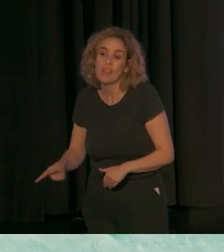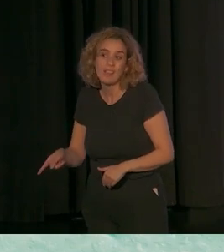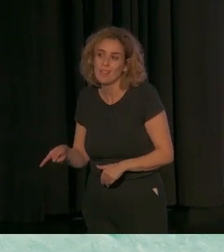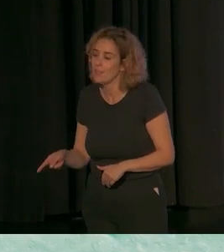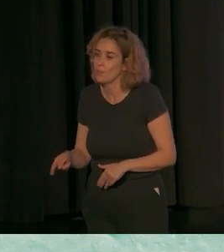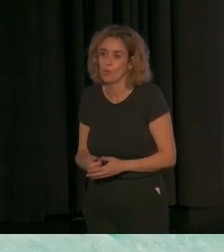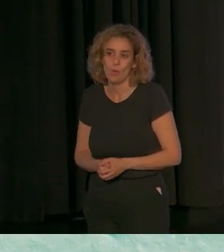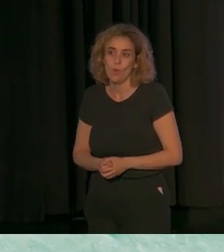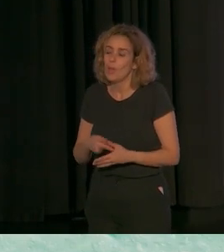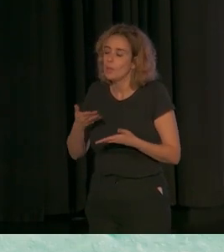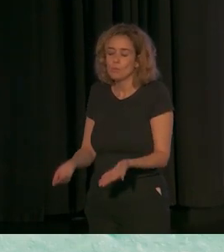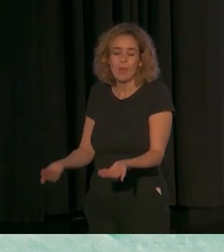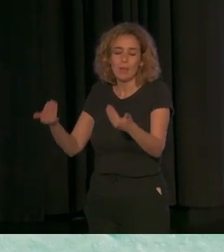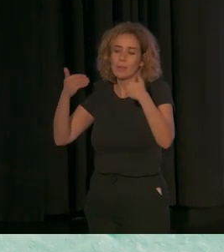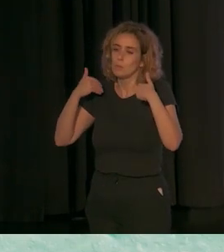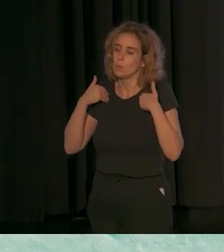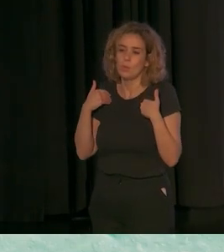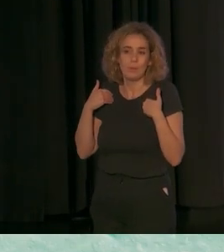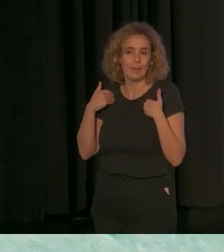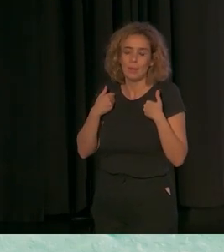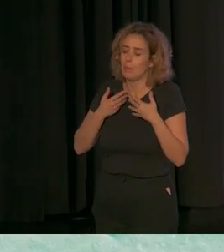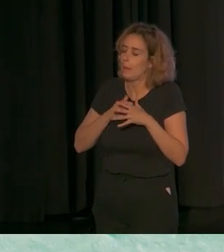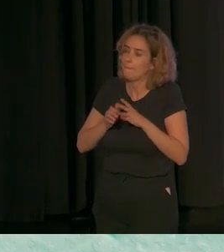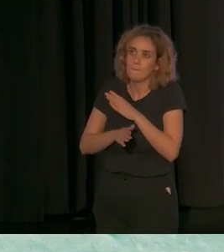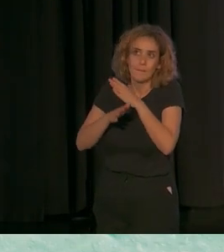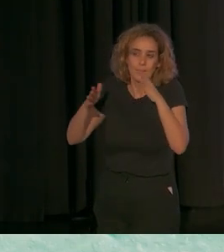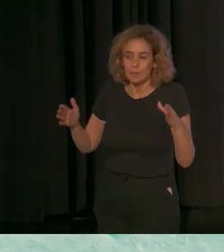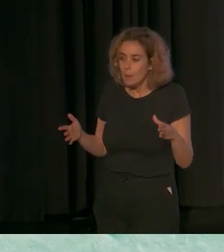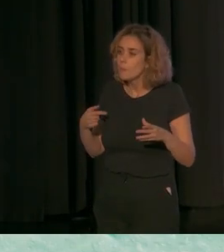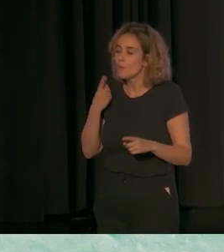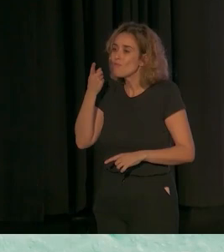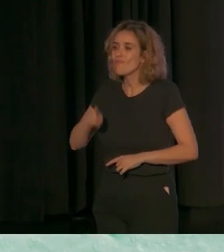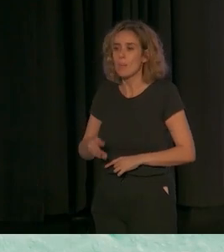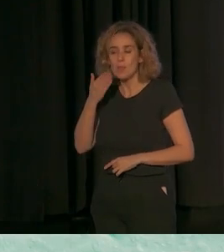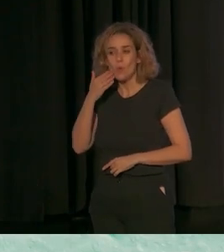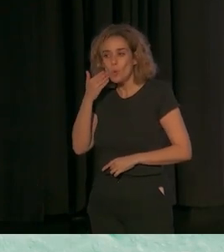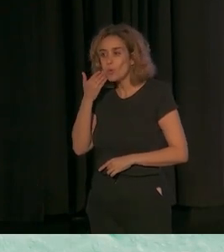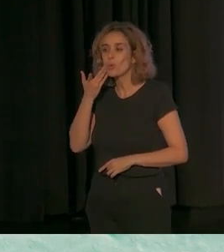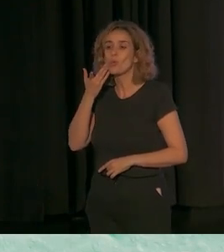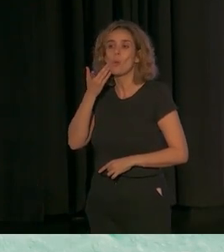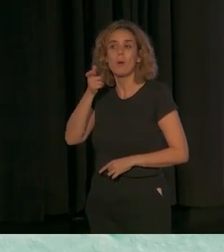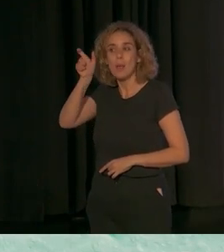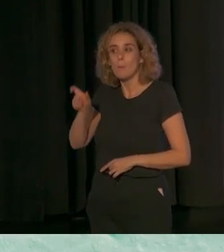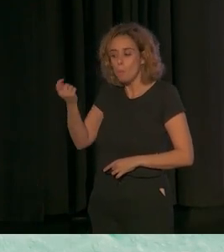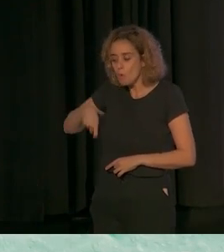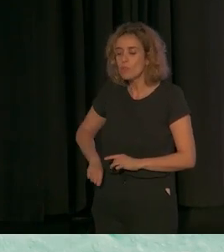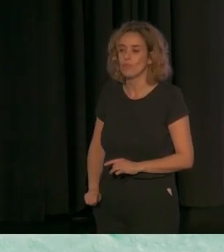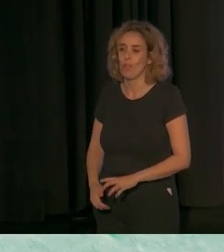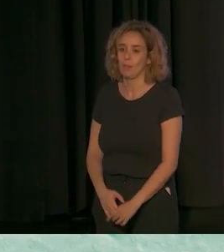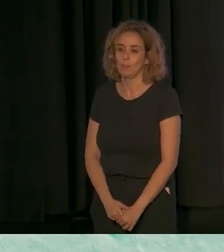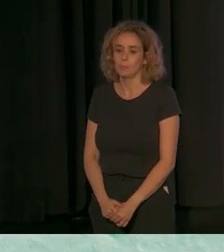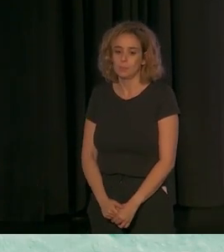Es una enorme responsabilidad pero al mismo tiempo una enorme fuente de satisfacción para los propios profesionales.